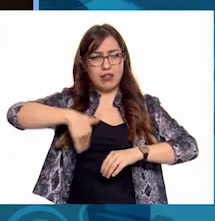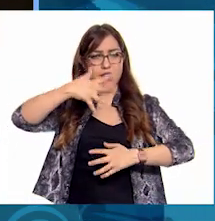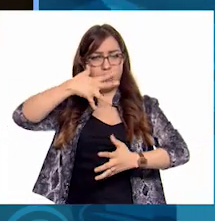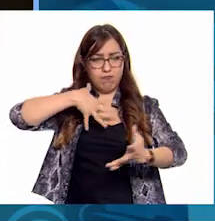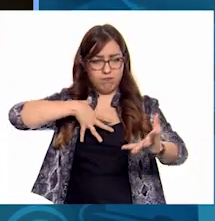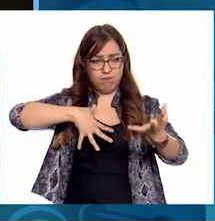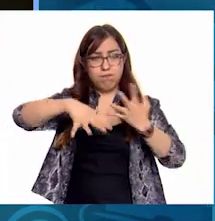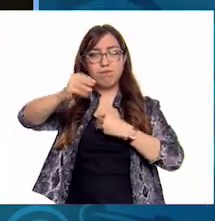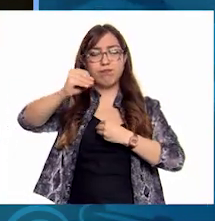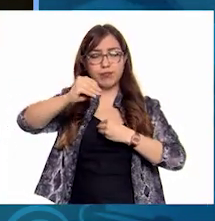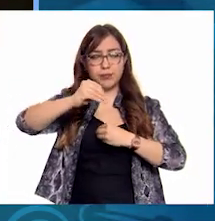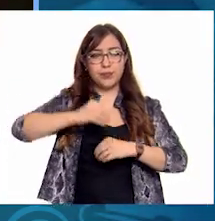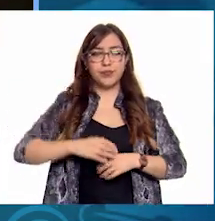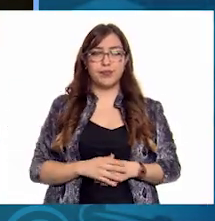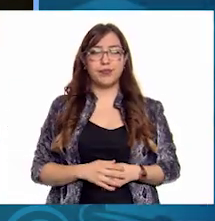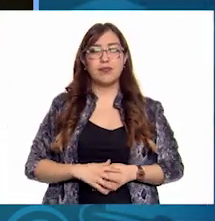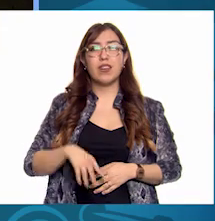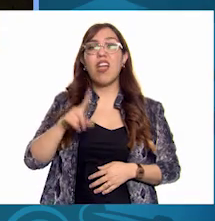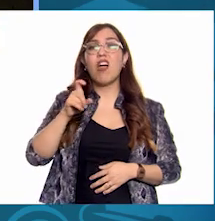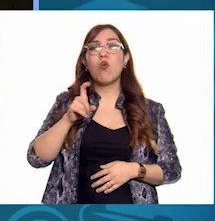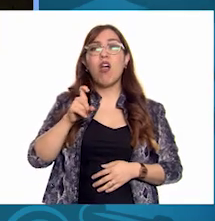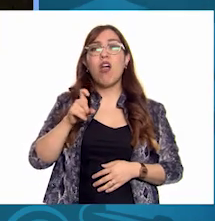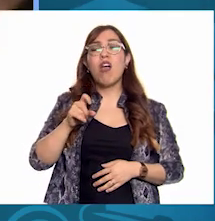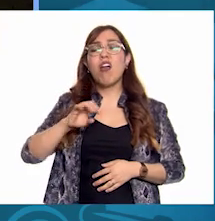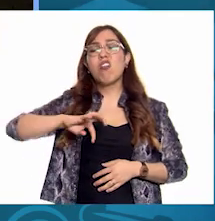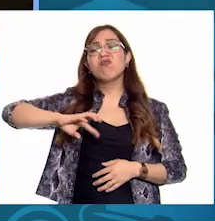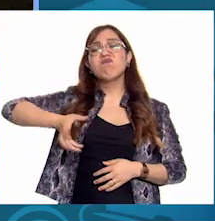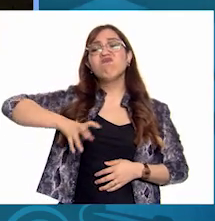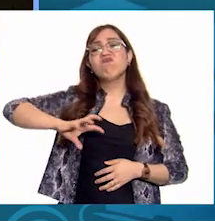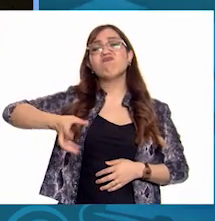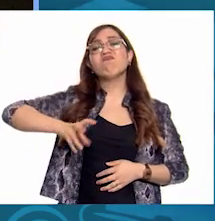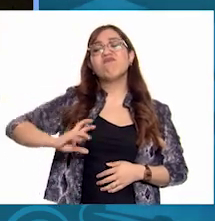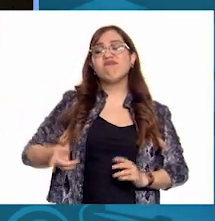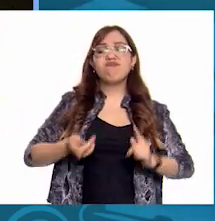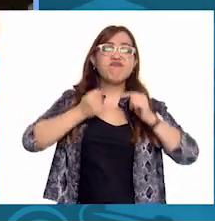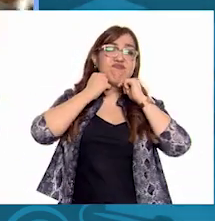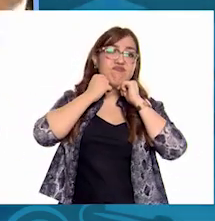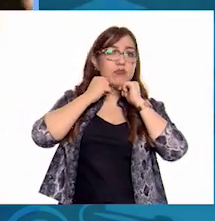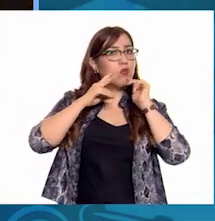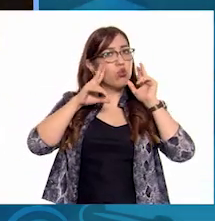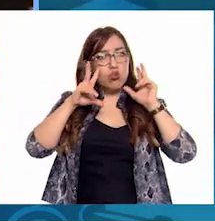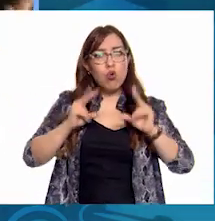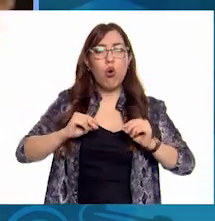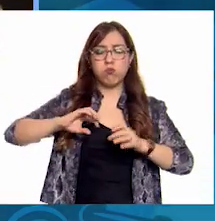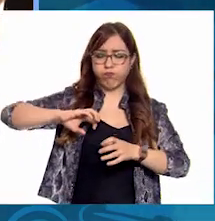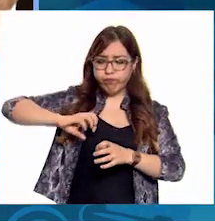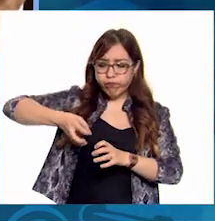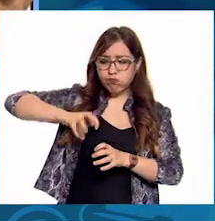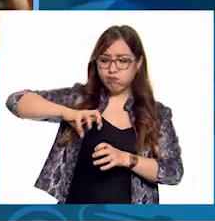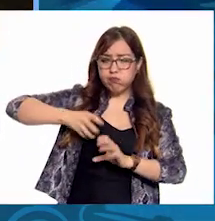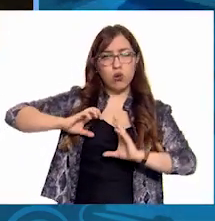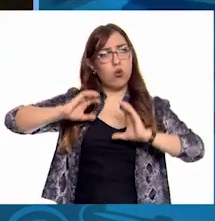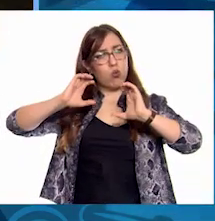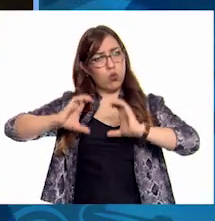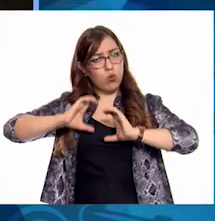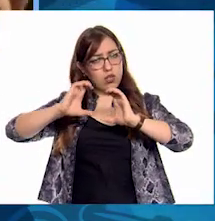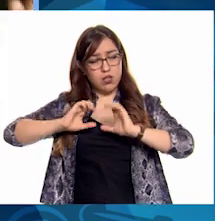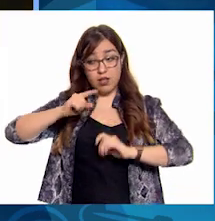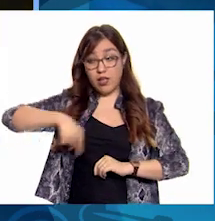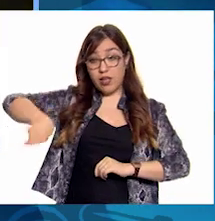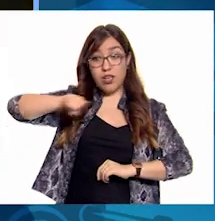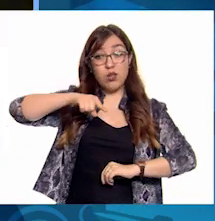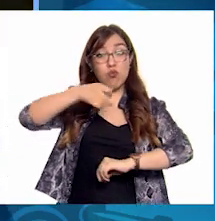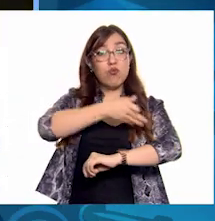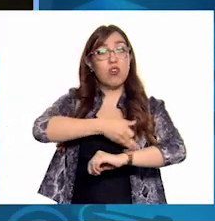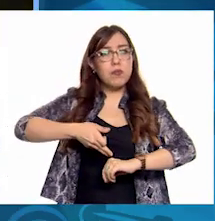a no dejar el agua correr Si no era necesario Querían darse una oportunidad De